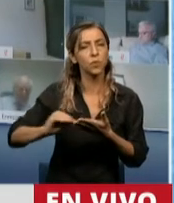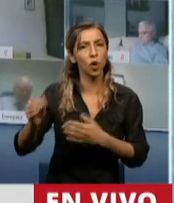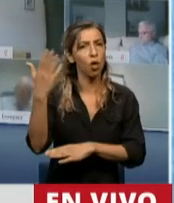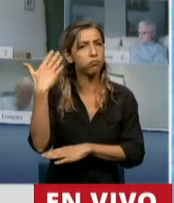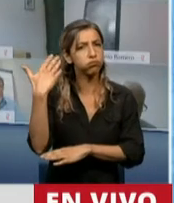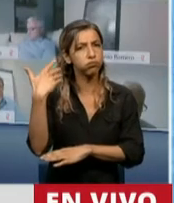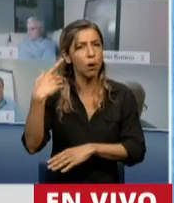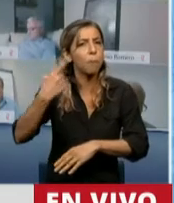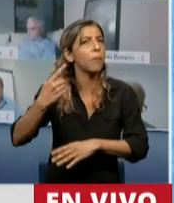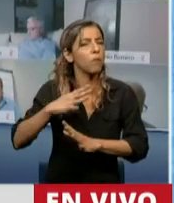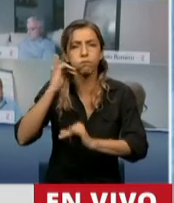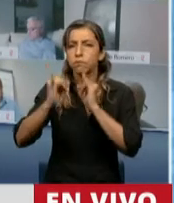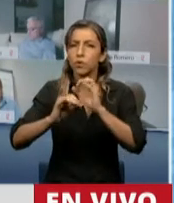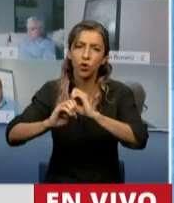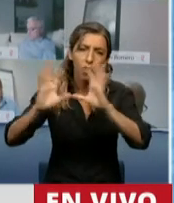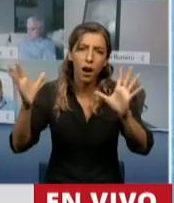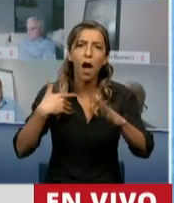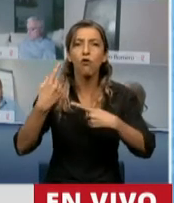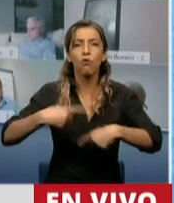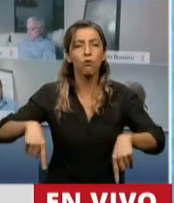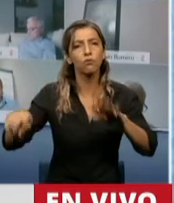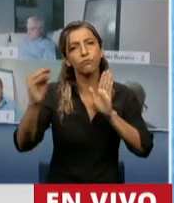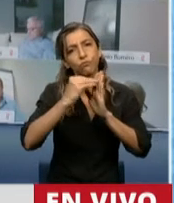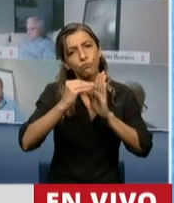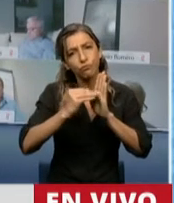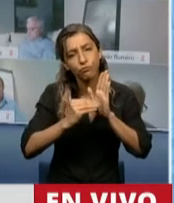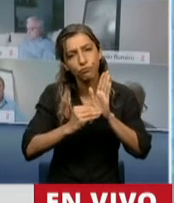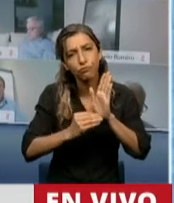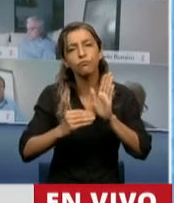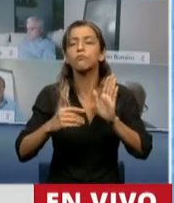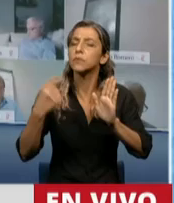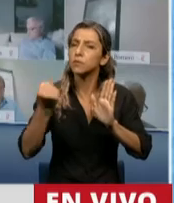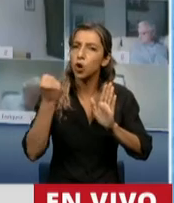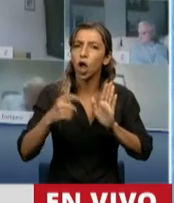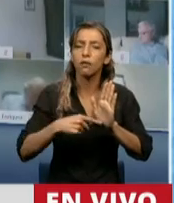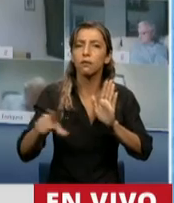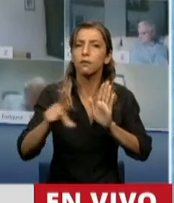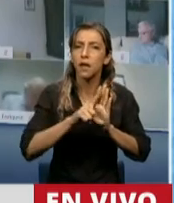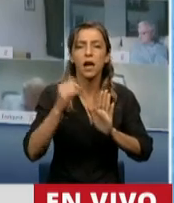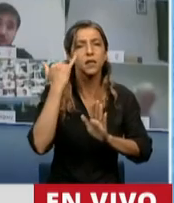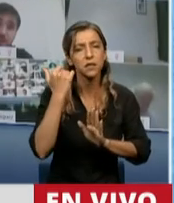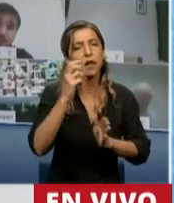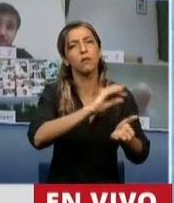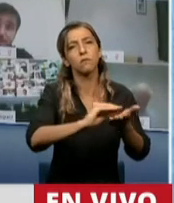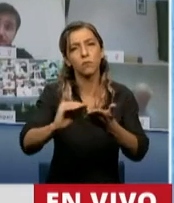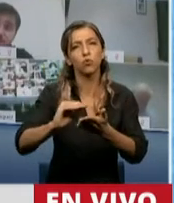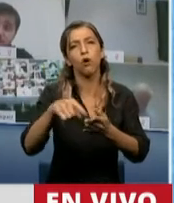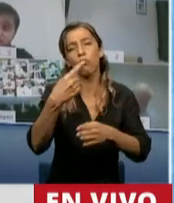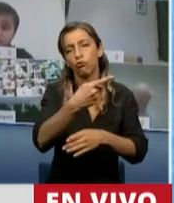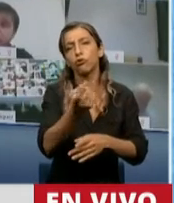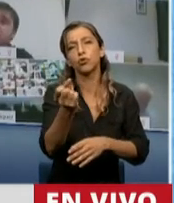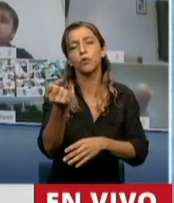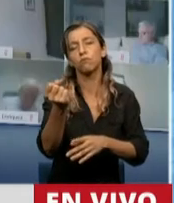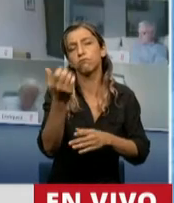los conceptos incluidos en esta ley y todos mis colegas que me precedieron han hecho un desarrollo